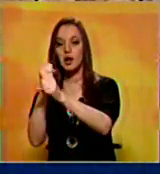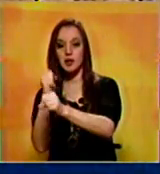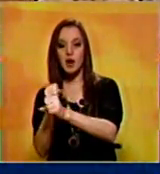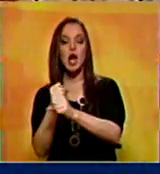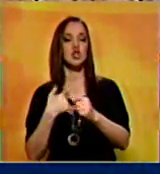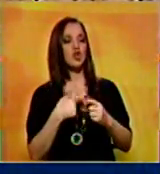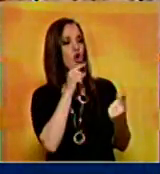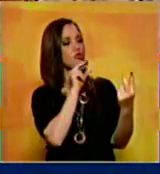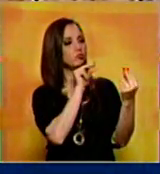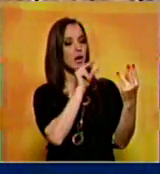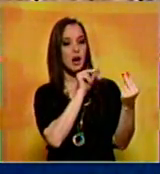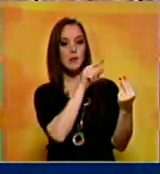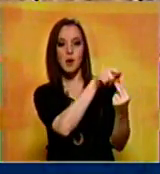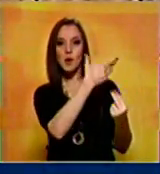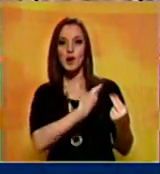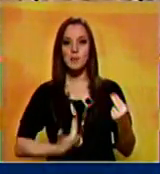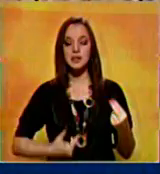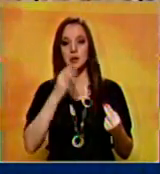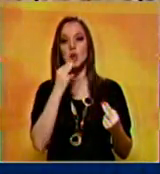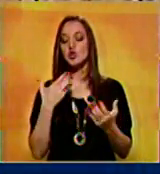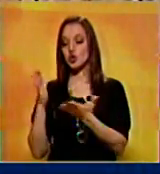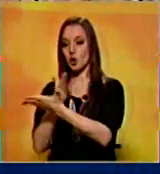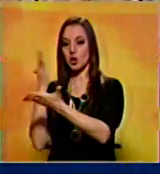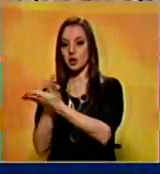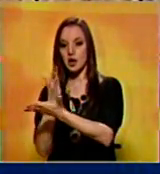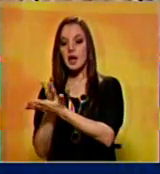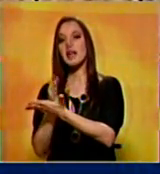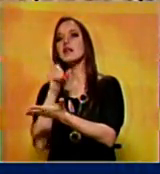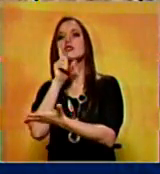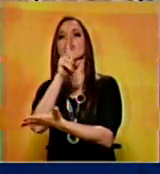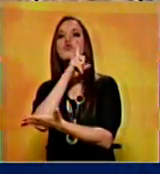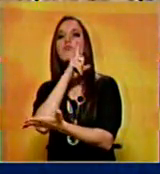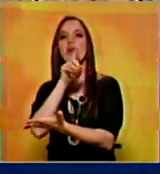Maduro que me estoy leyendo un libro que se llama La Cuarta Revolución.